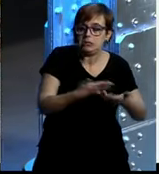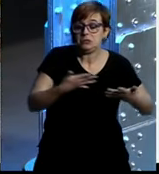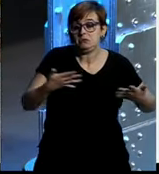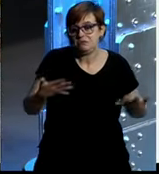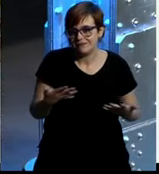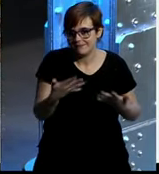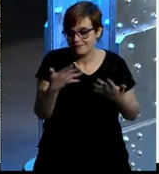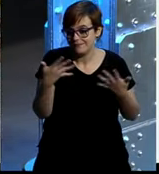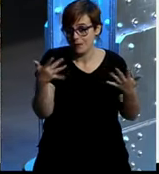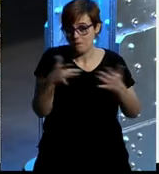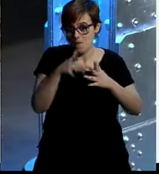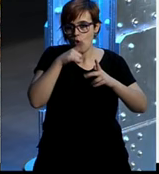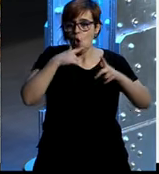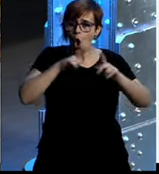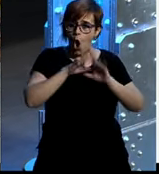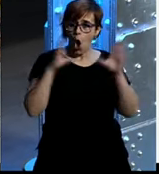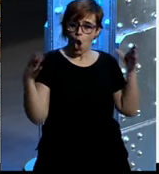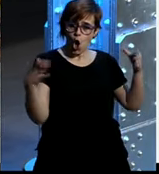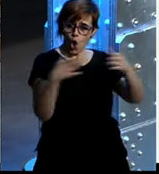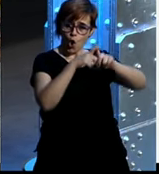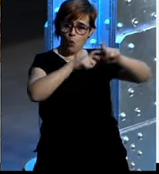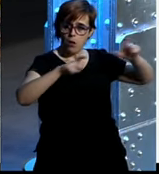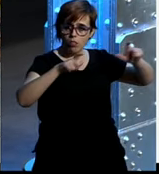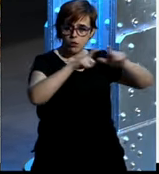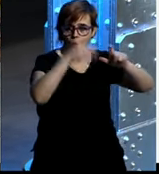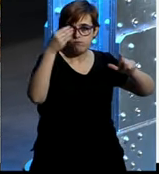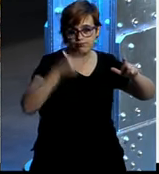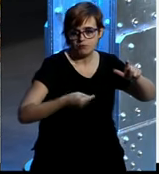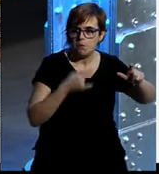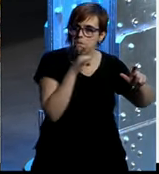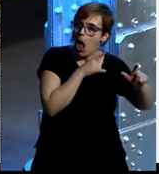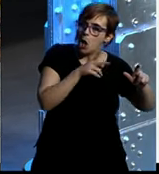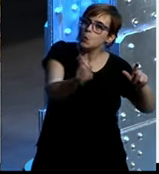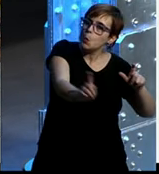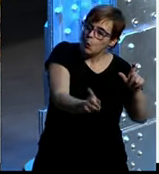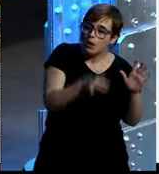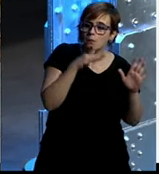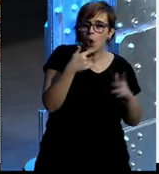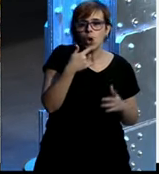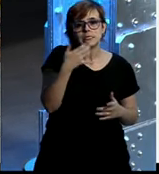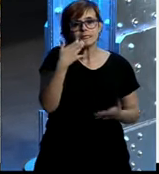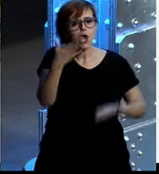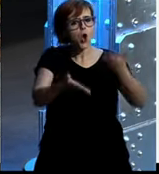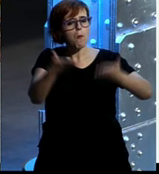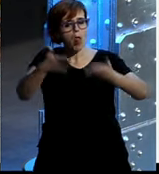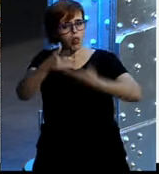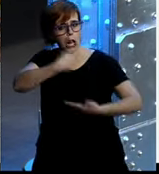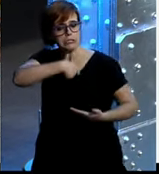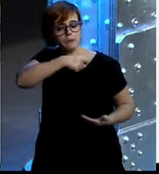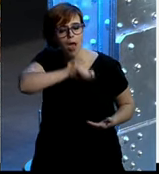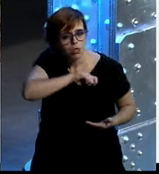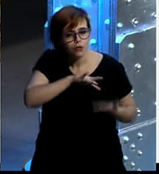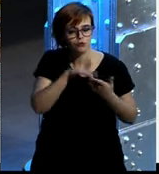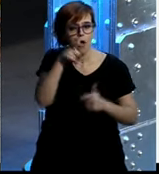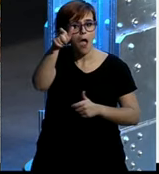corporativo, no está mal, ¿vale? Puede ser mucho mejor, pero no está mal. En España, haciendo un benchmark, y comparando, si nos comparamos con